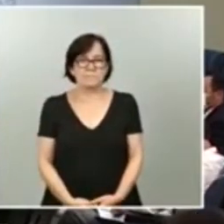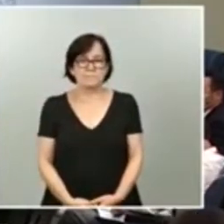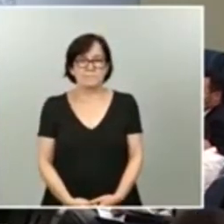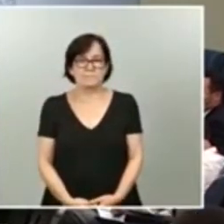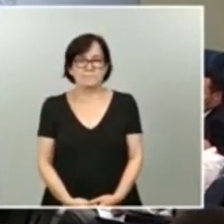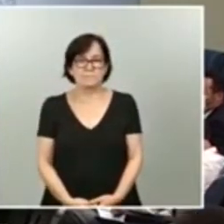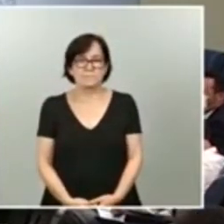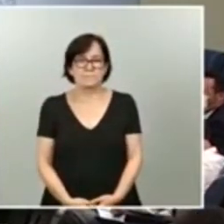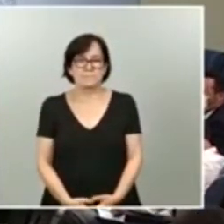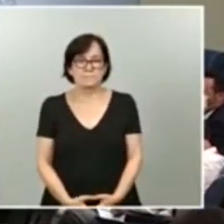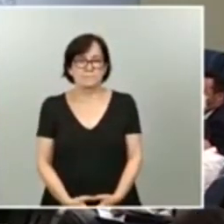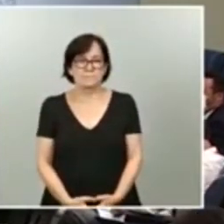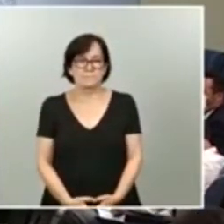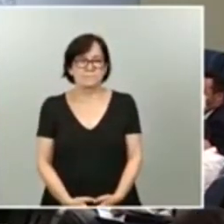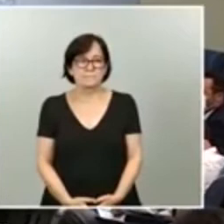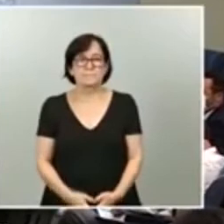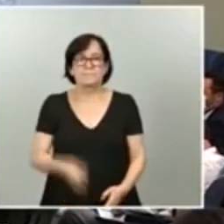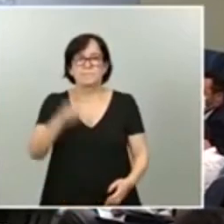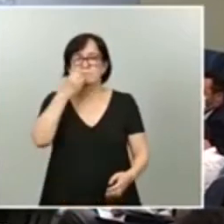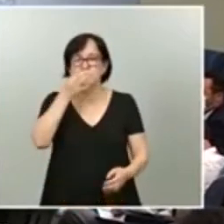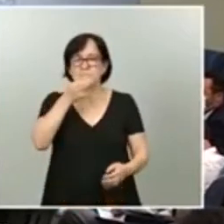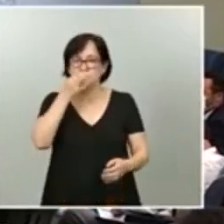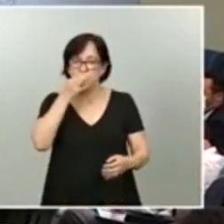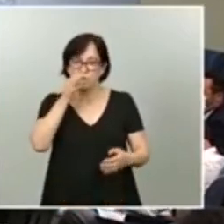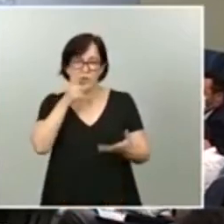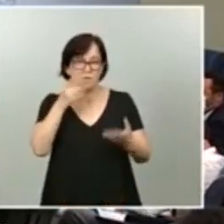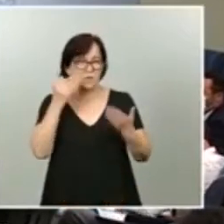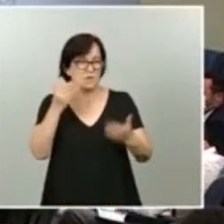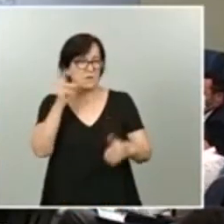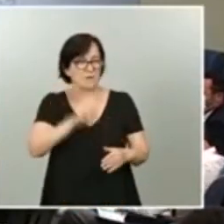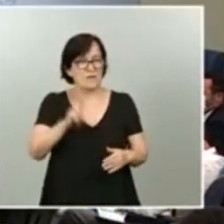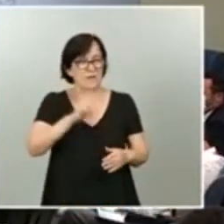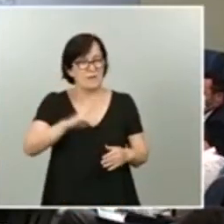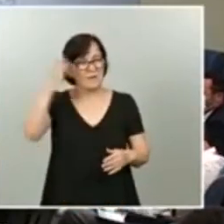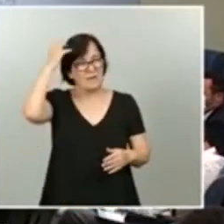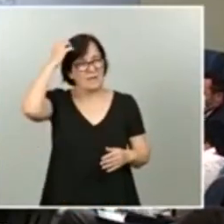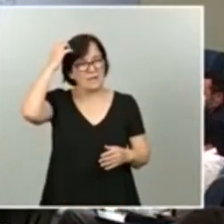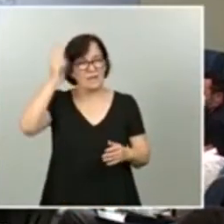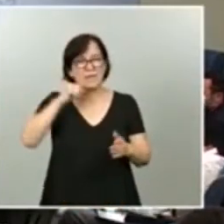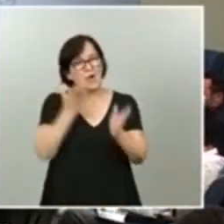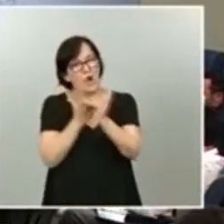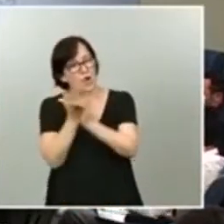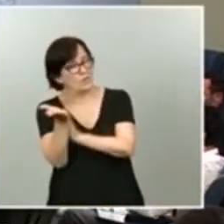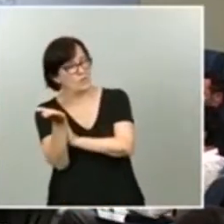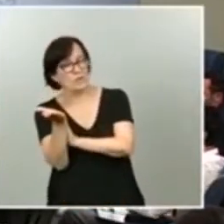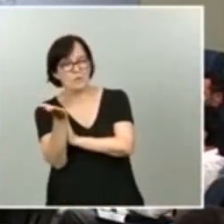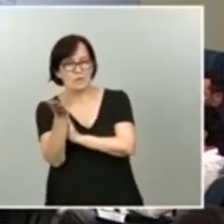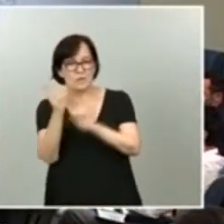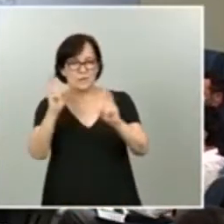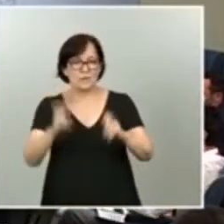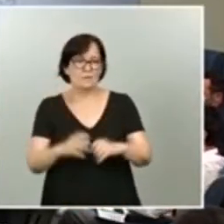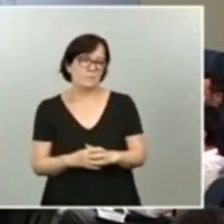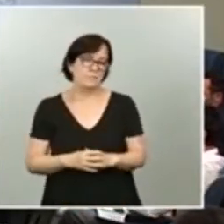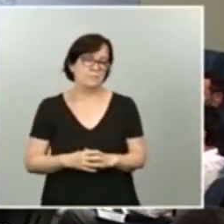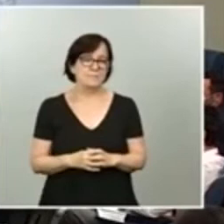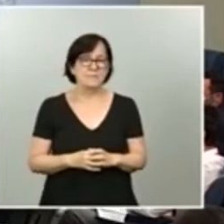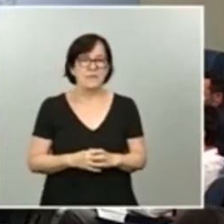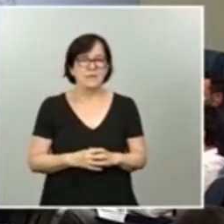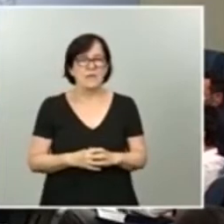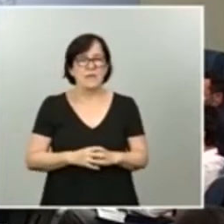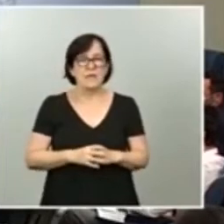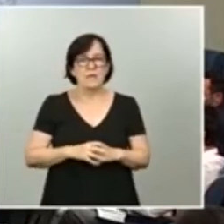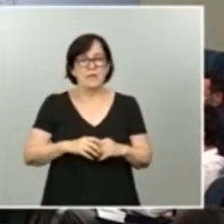Buenas tardes, muchas gracias. Yo quería insistir en el tema del rey, pero en otra vertiente, en el confidencial y